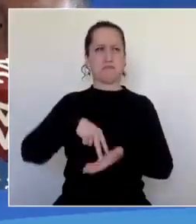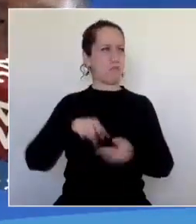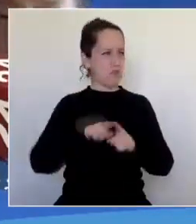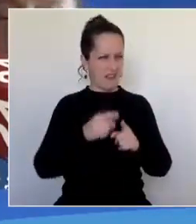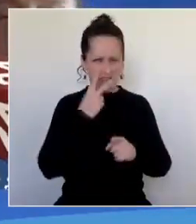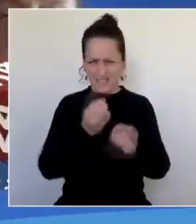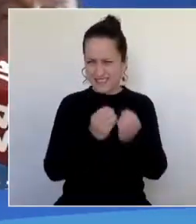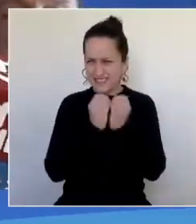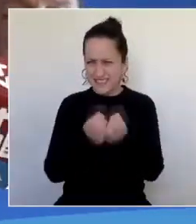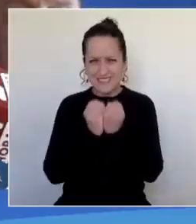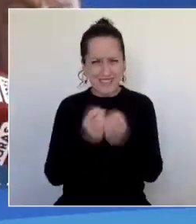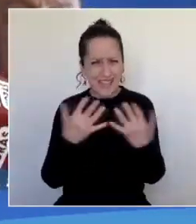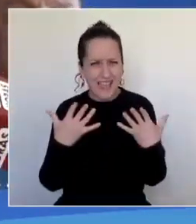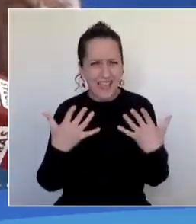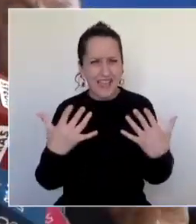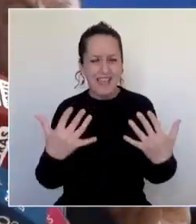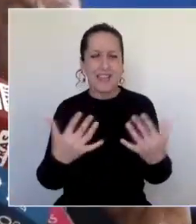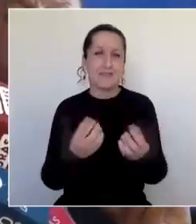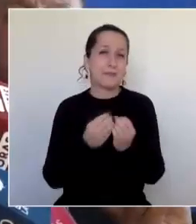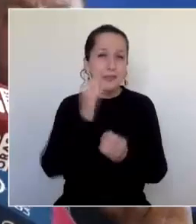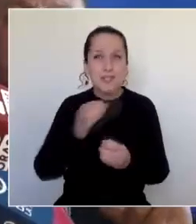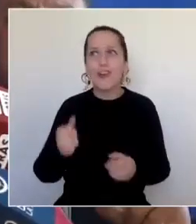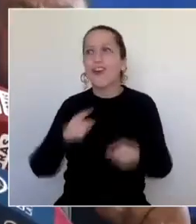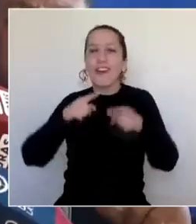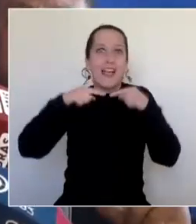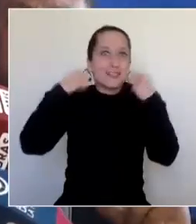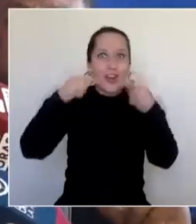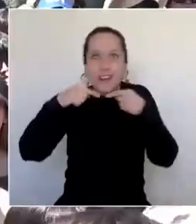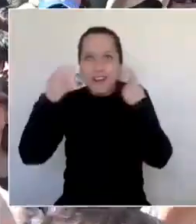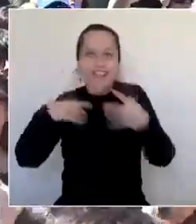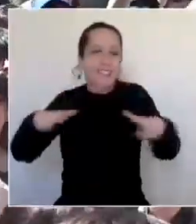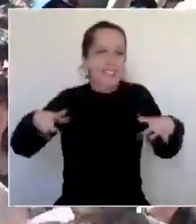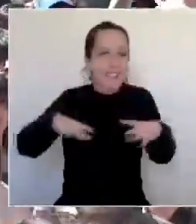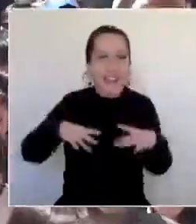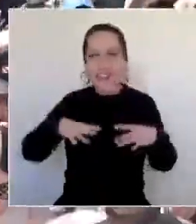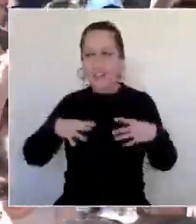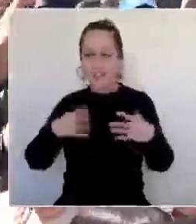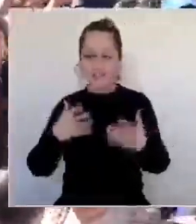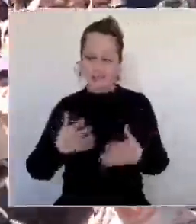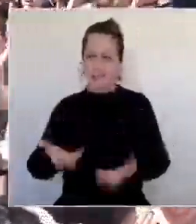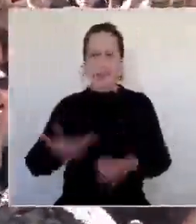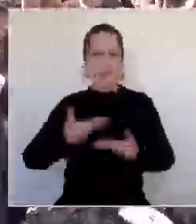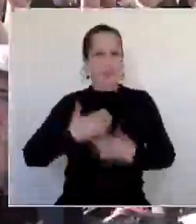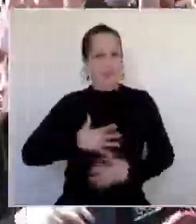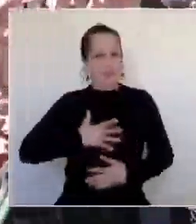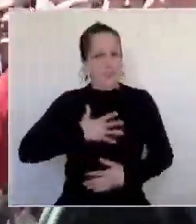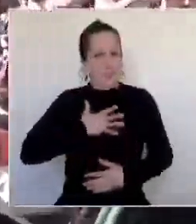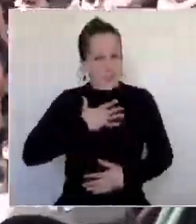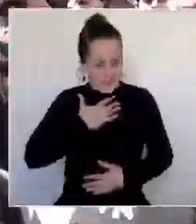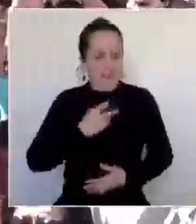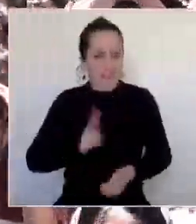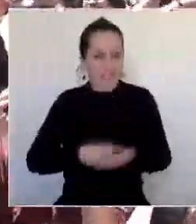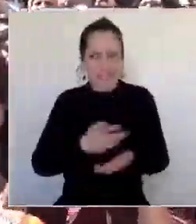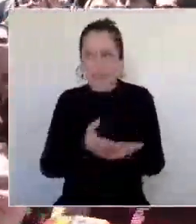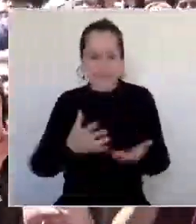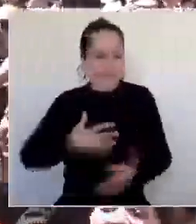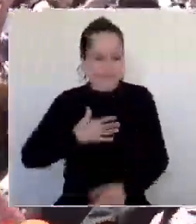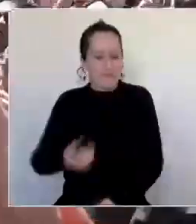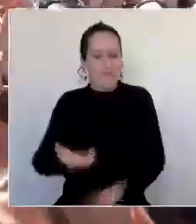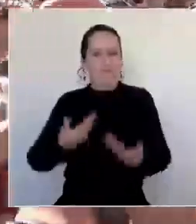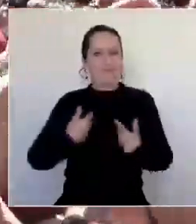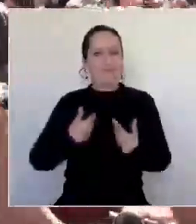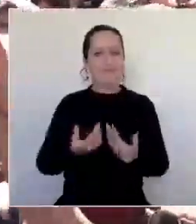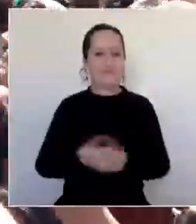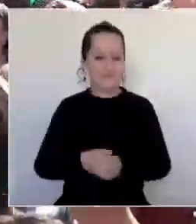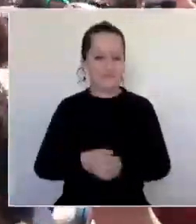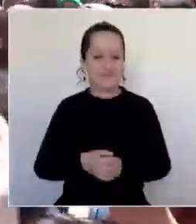mucha gente, con muchas sonrisas, con mucha felicidad, con mucha emoción, a nosotros también nos llega esa emoción. Entonces,